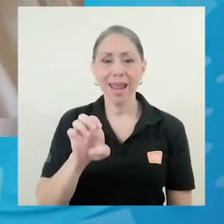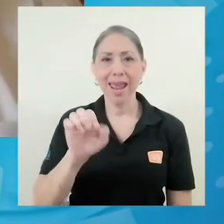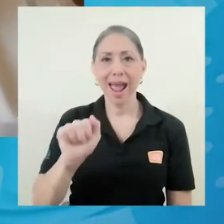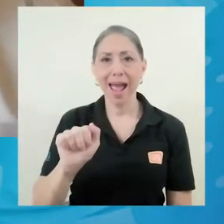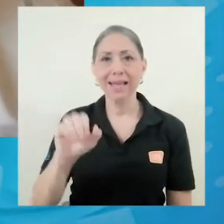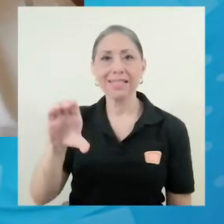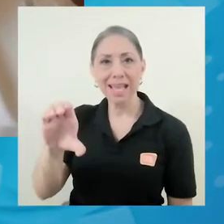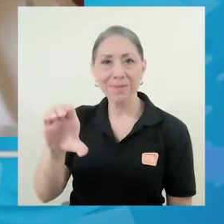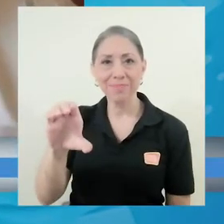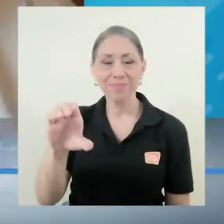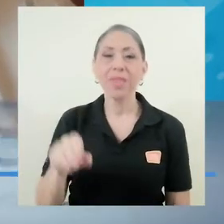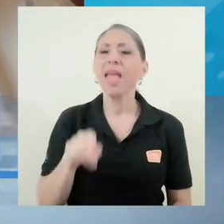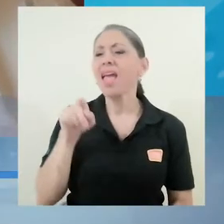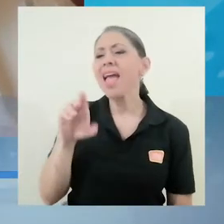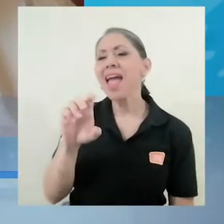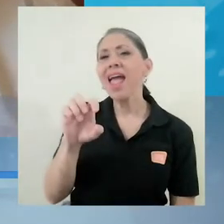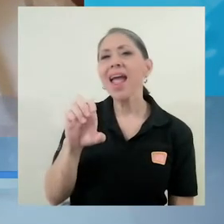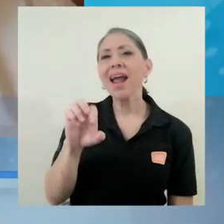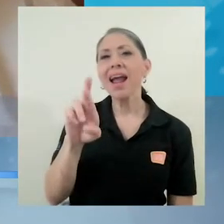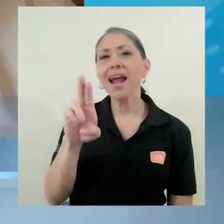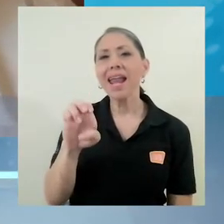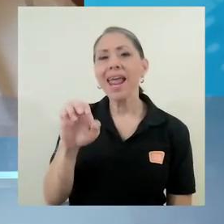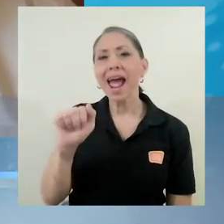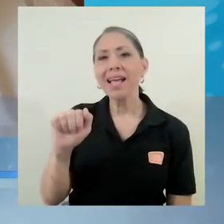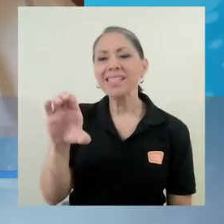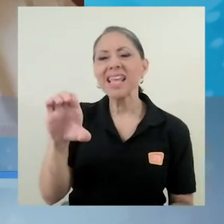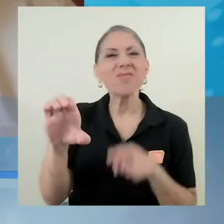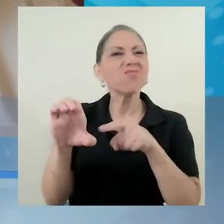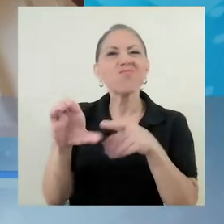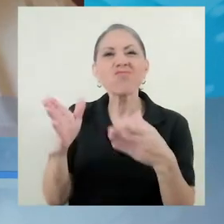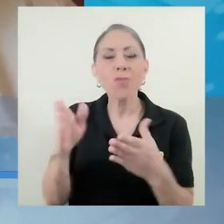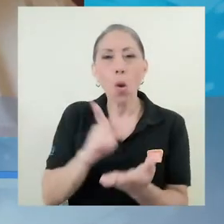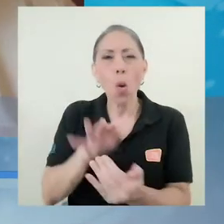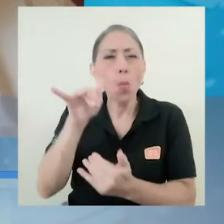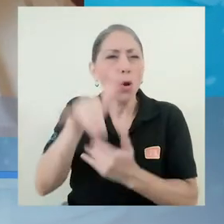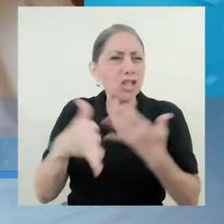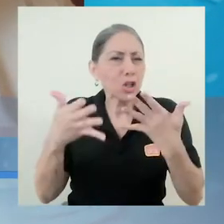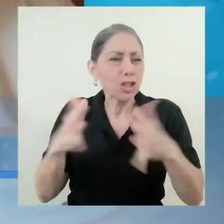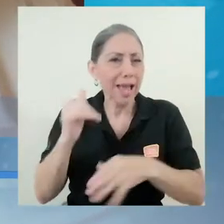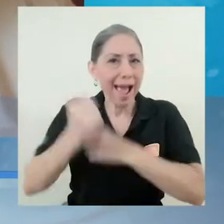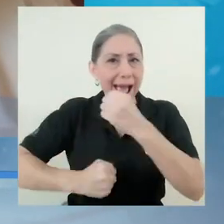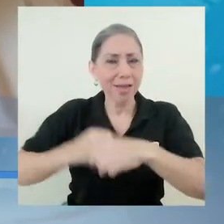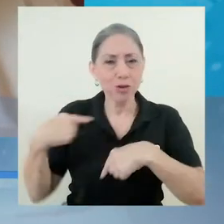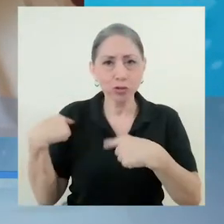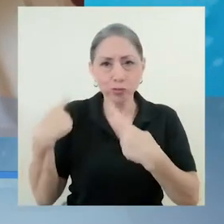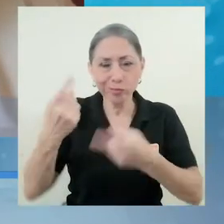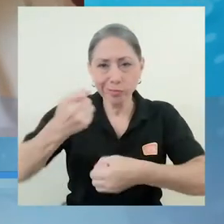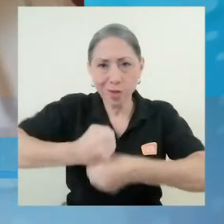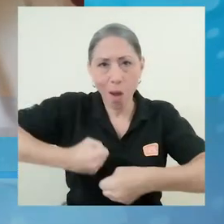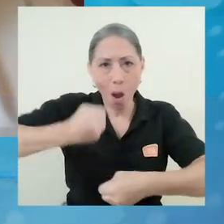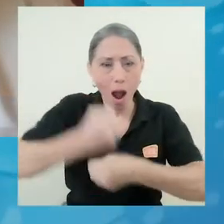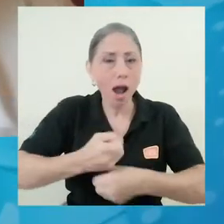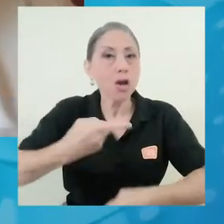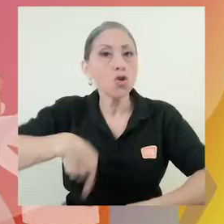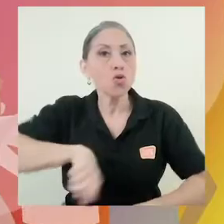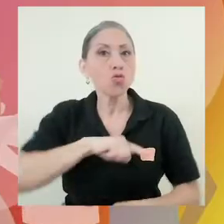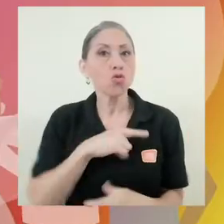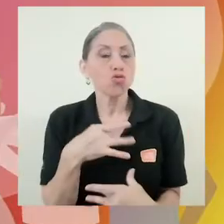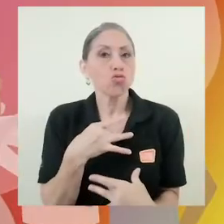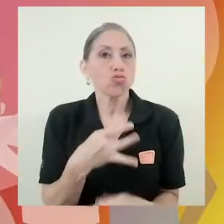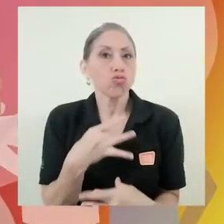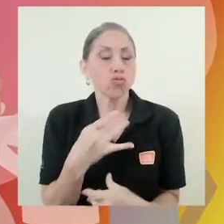CREASE es un proyecto sobre el que venimos trabajando ya hace algunos años. Hemos tenido mucho interés